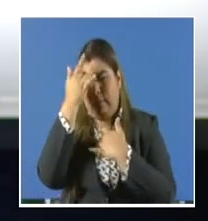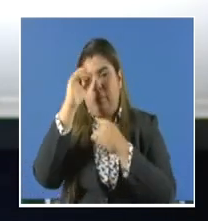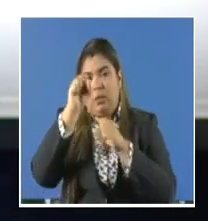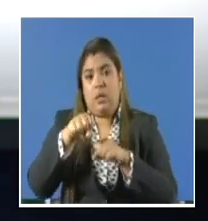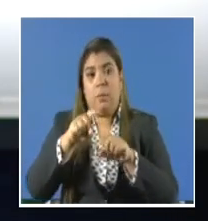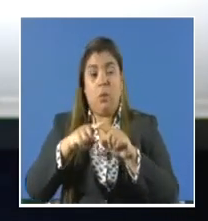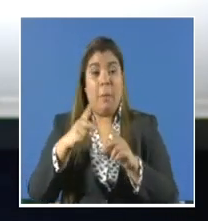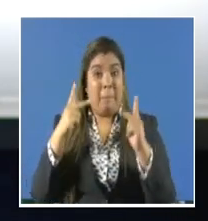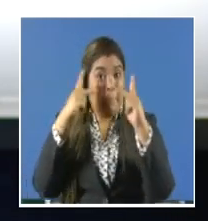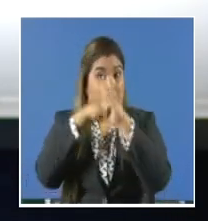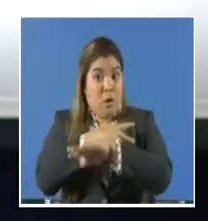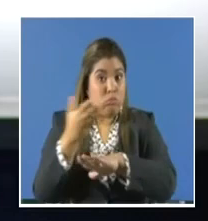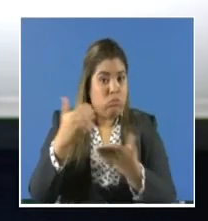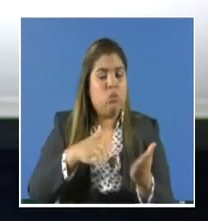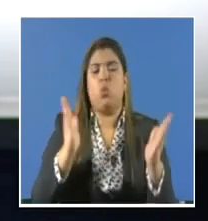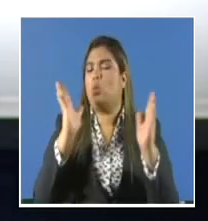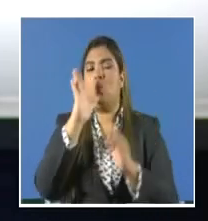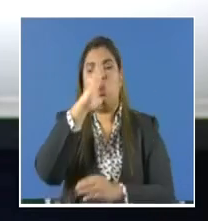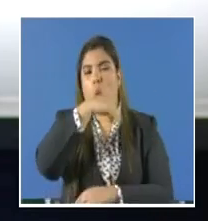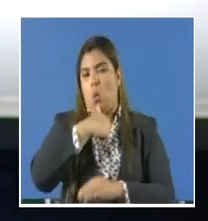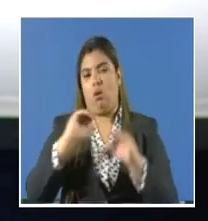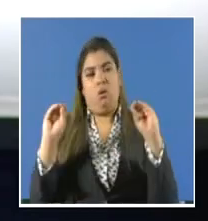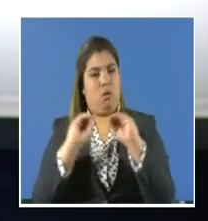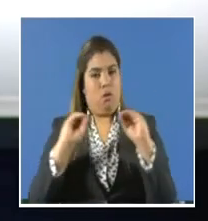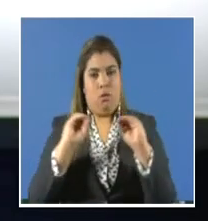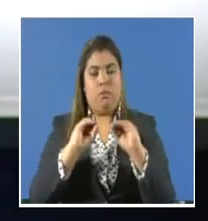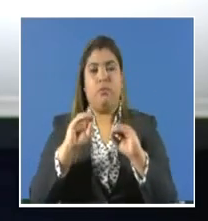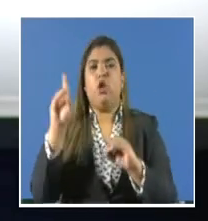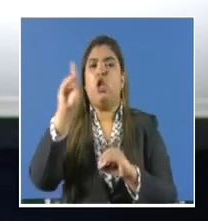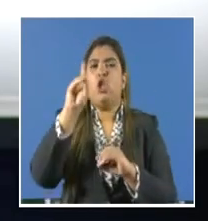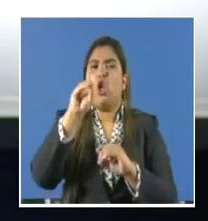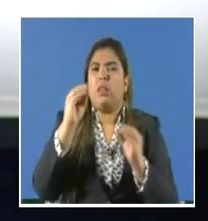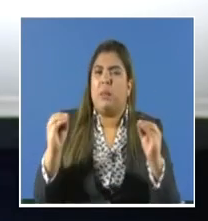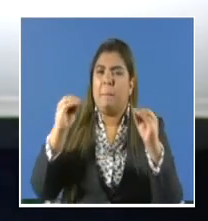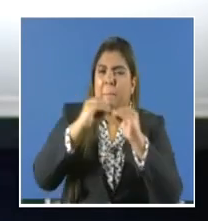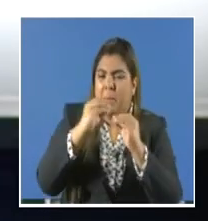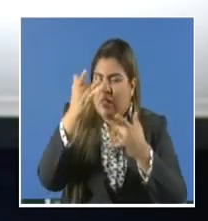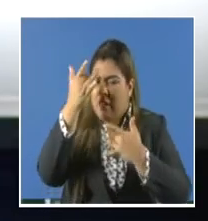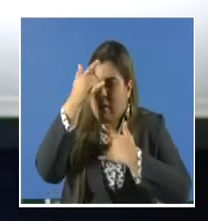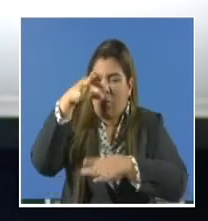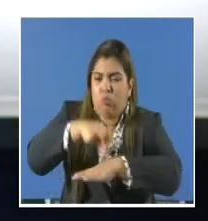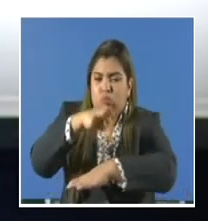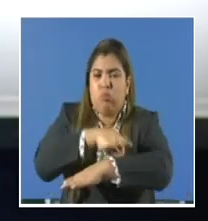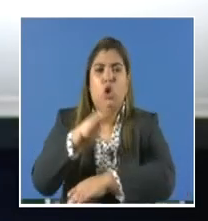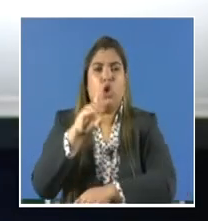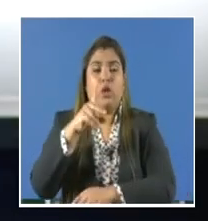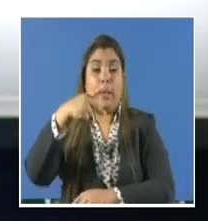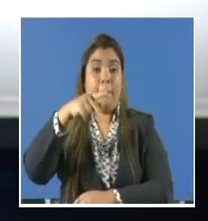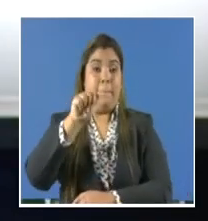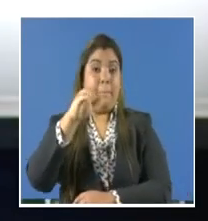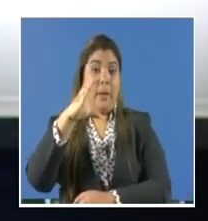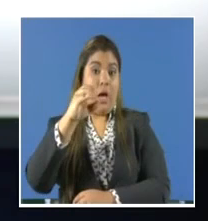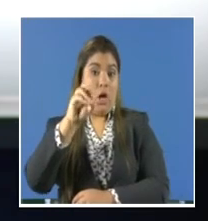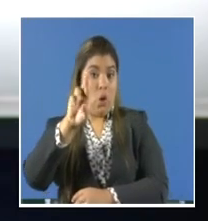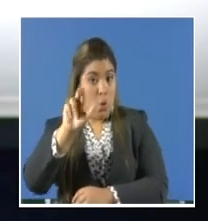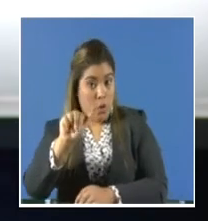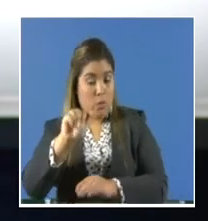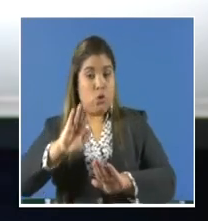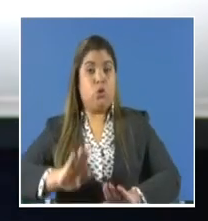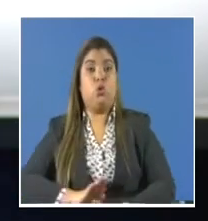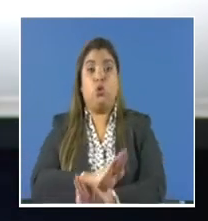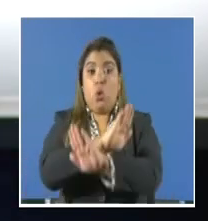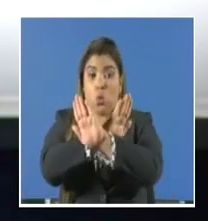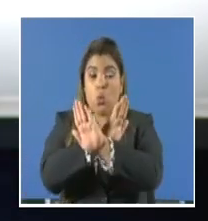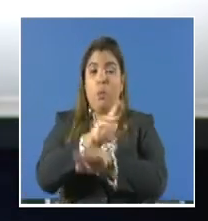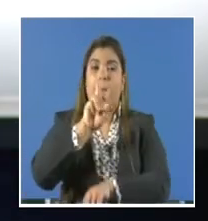Entre los corregimientos con mayor índice de infestación, se presentan las Garzas, Tocumen y 24